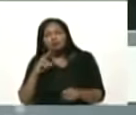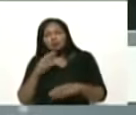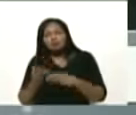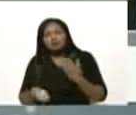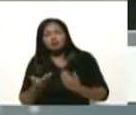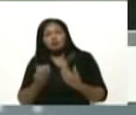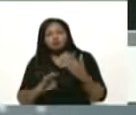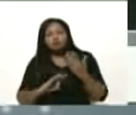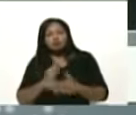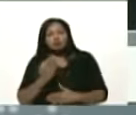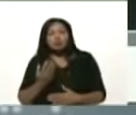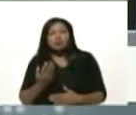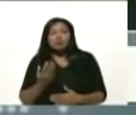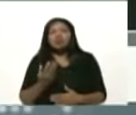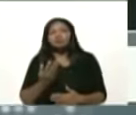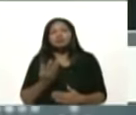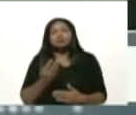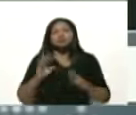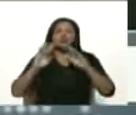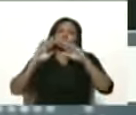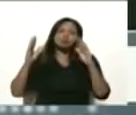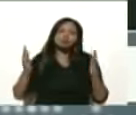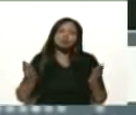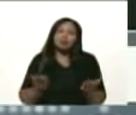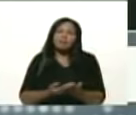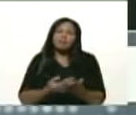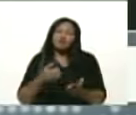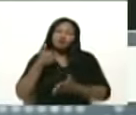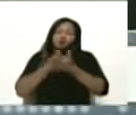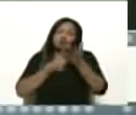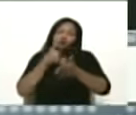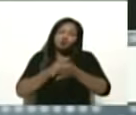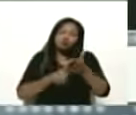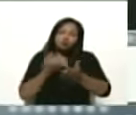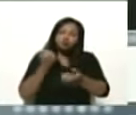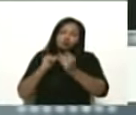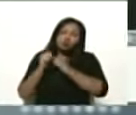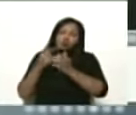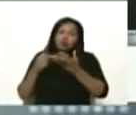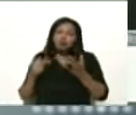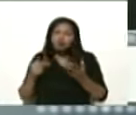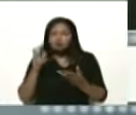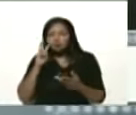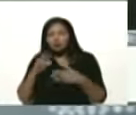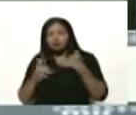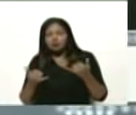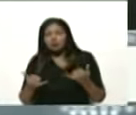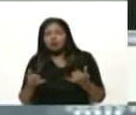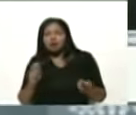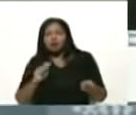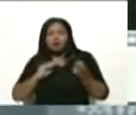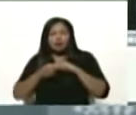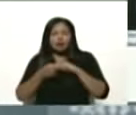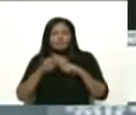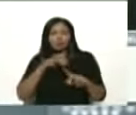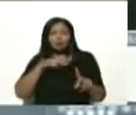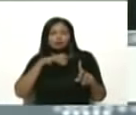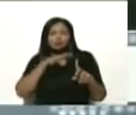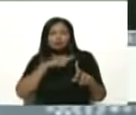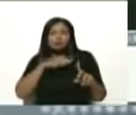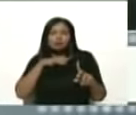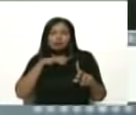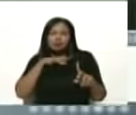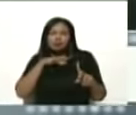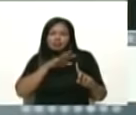fundamental de la juventud en el mundo, la lucha contra los factores que han generado el cambio climático y la